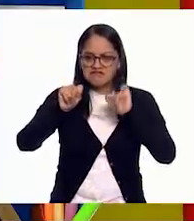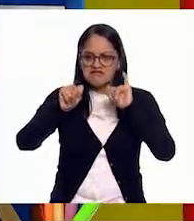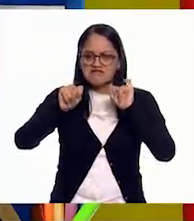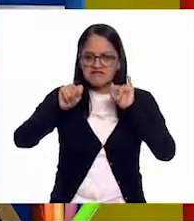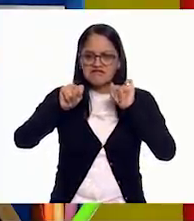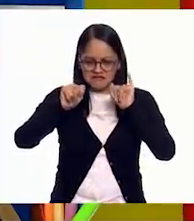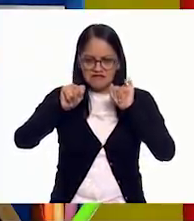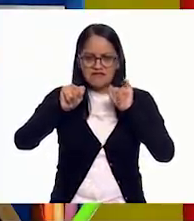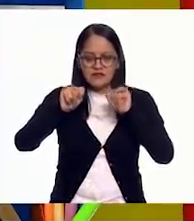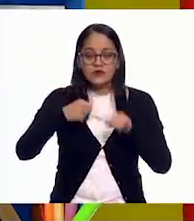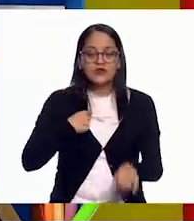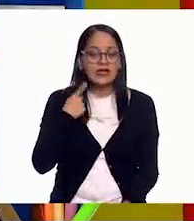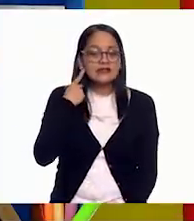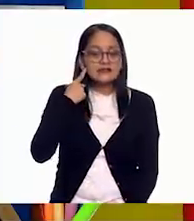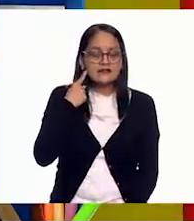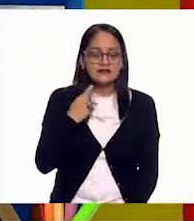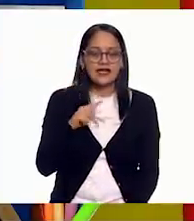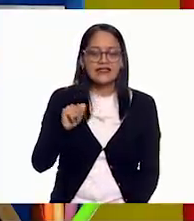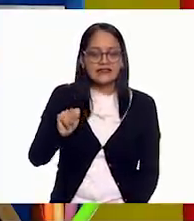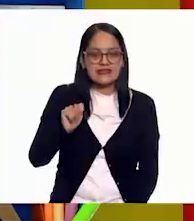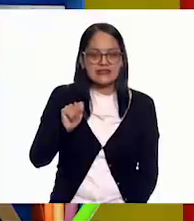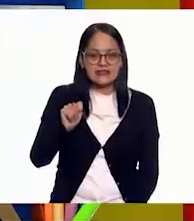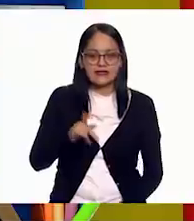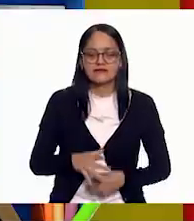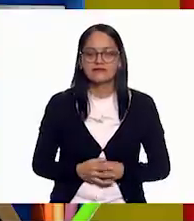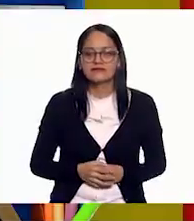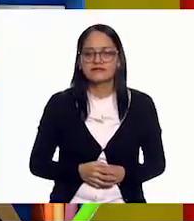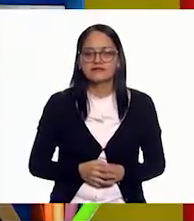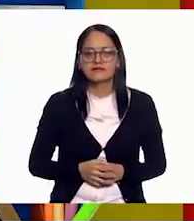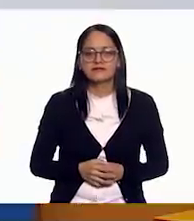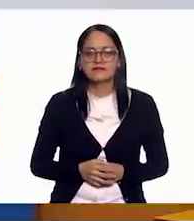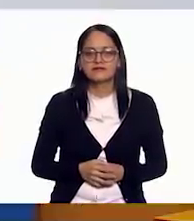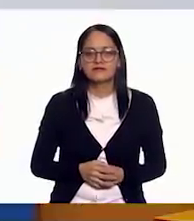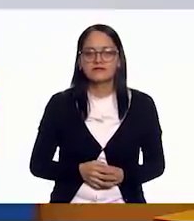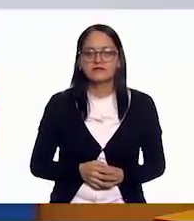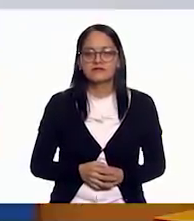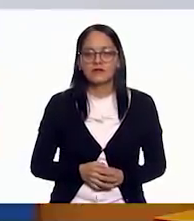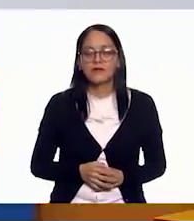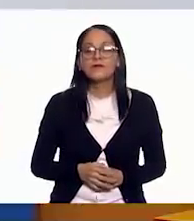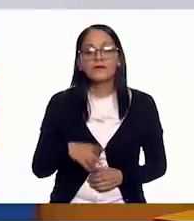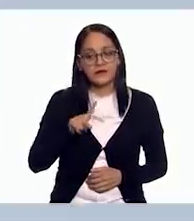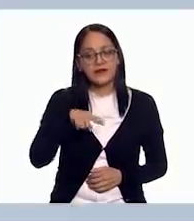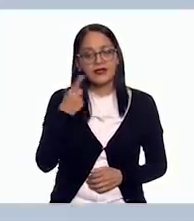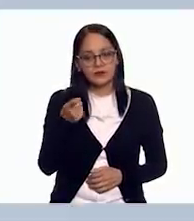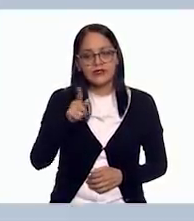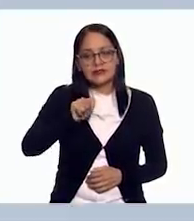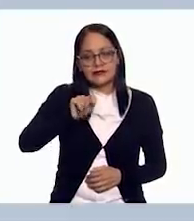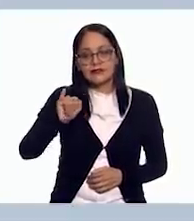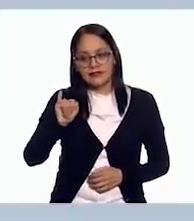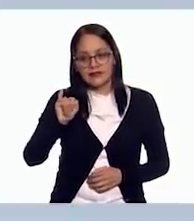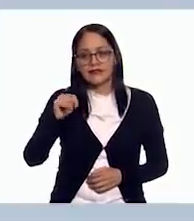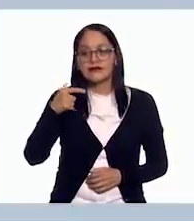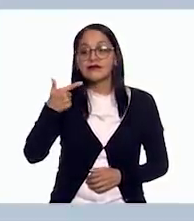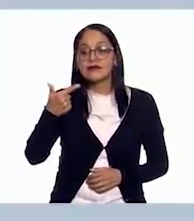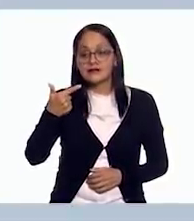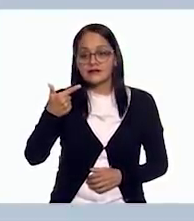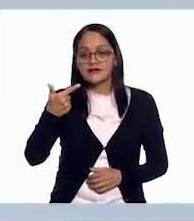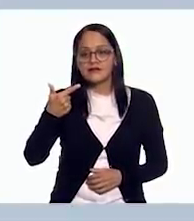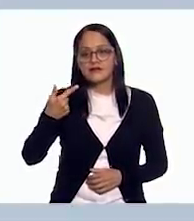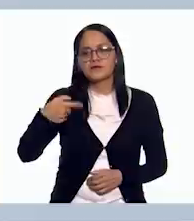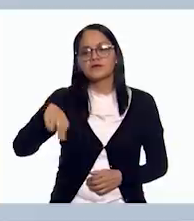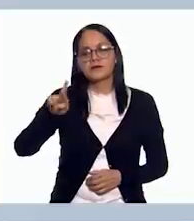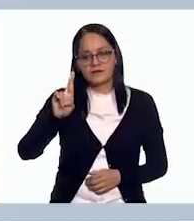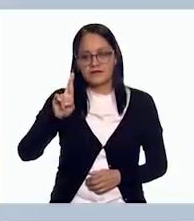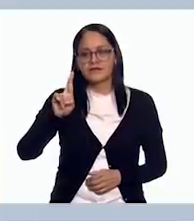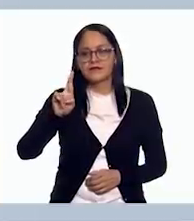y suena T. Entonces. Entonces, y tiene después una I y luego una G y luego